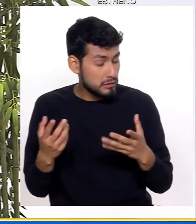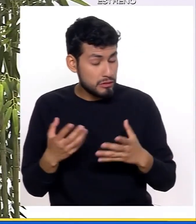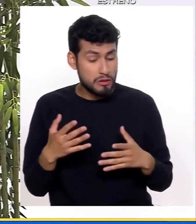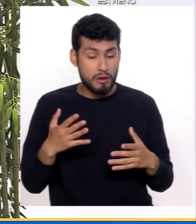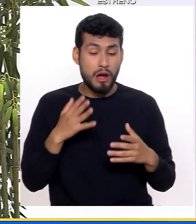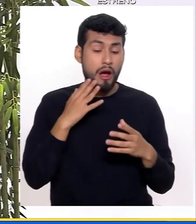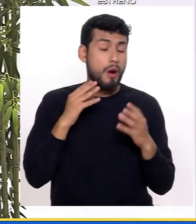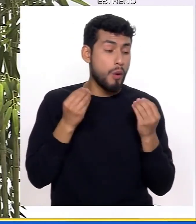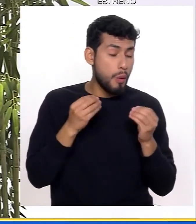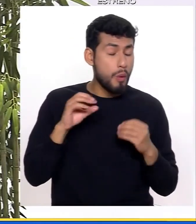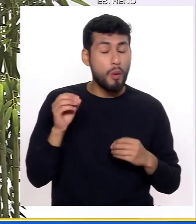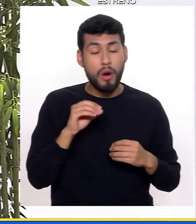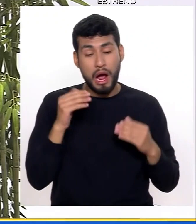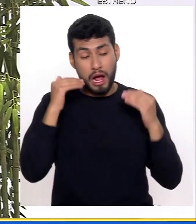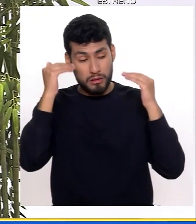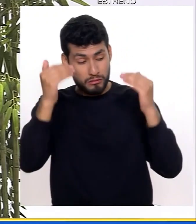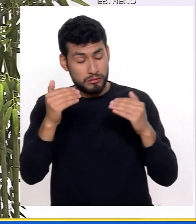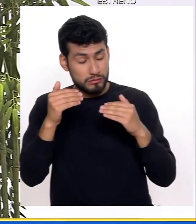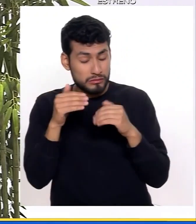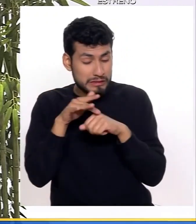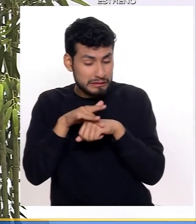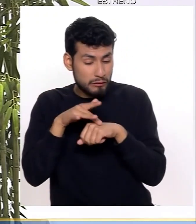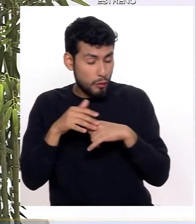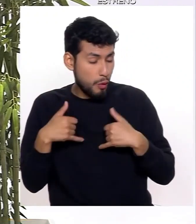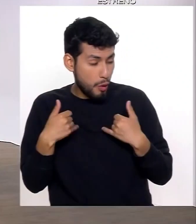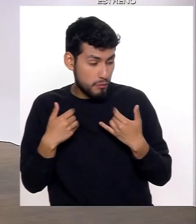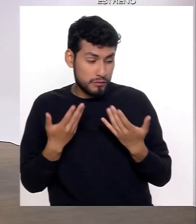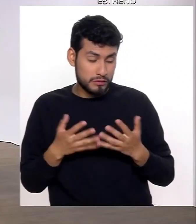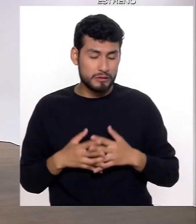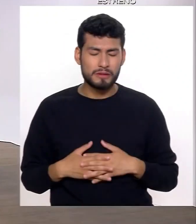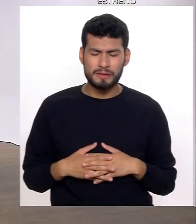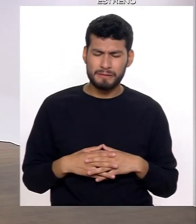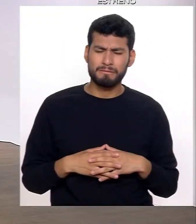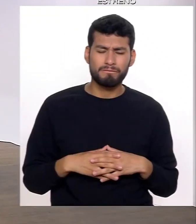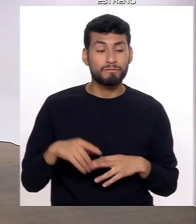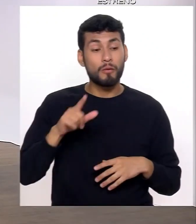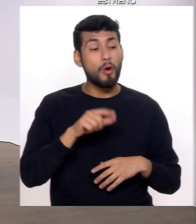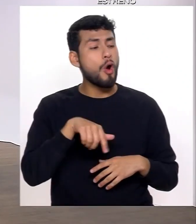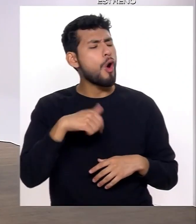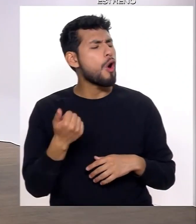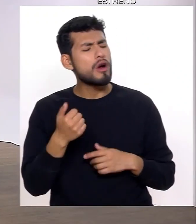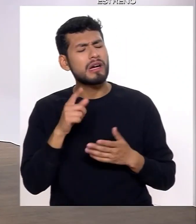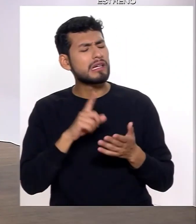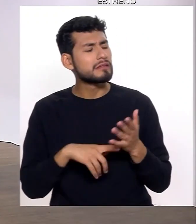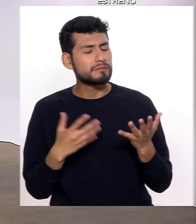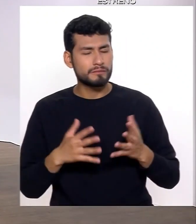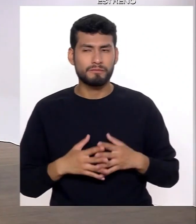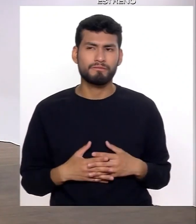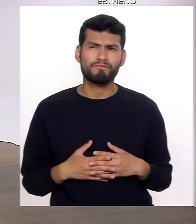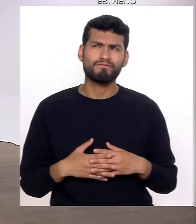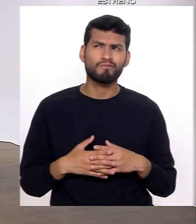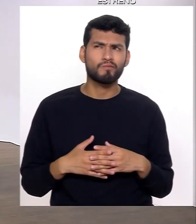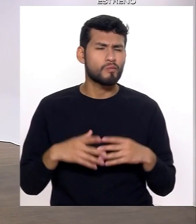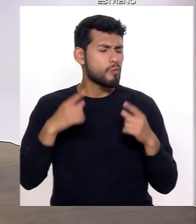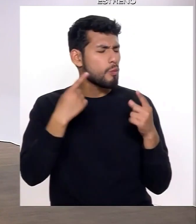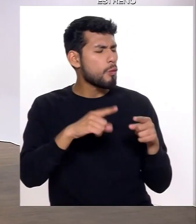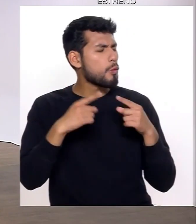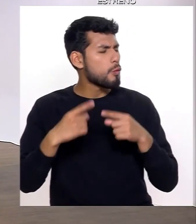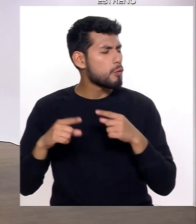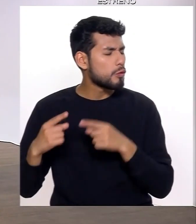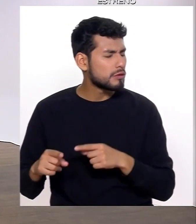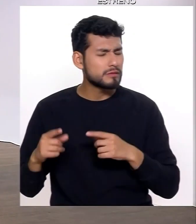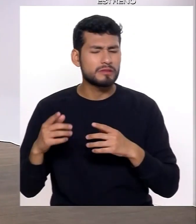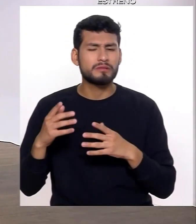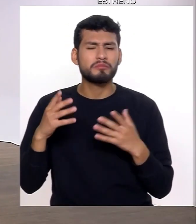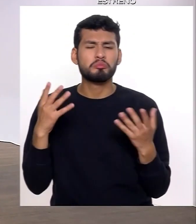estoy en la adolescencia o en la adultez temprana específicamente. Los otros elementos básicamente ya son los elementos que pueden